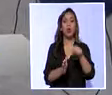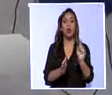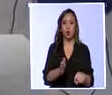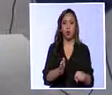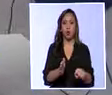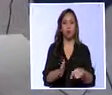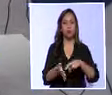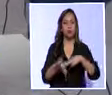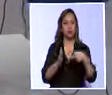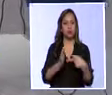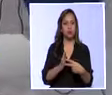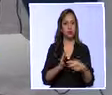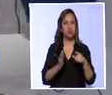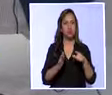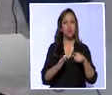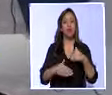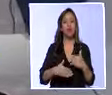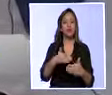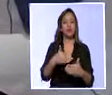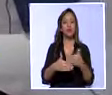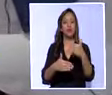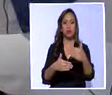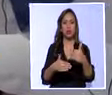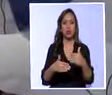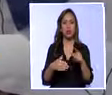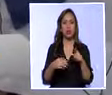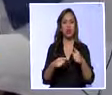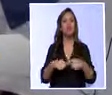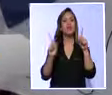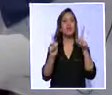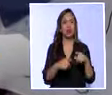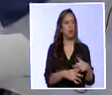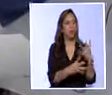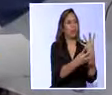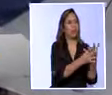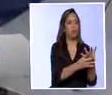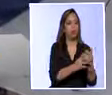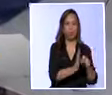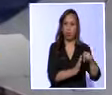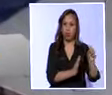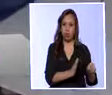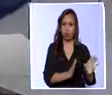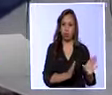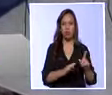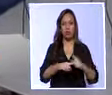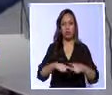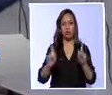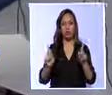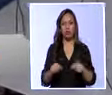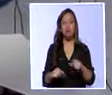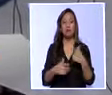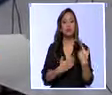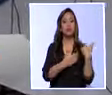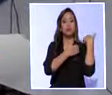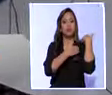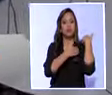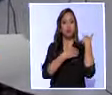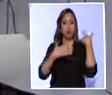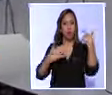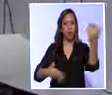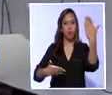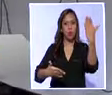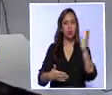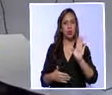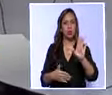procedimiento distinto al juicio penal. Por consiguiente, lo que corresponde es establecer la responsabilidad política del